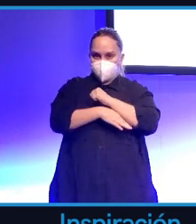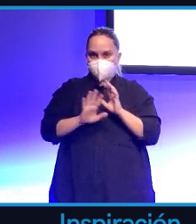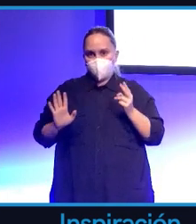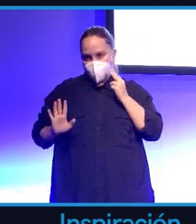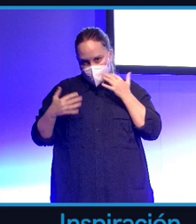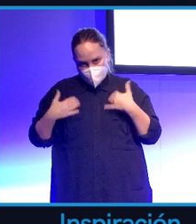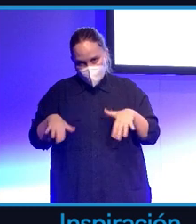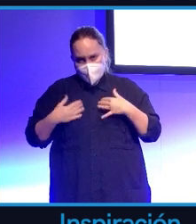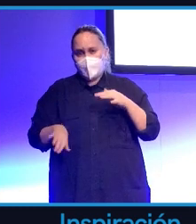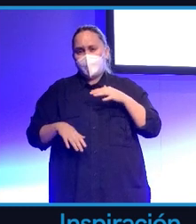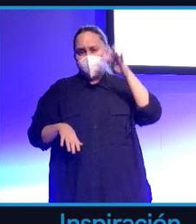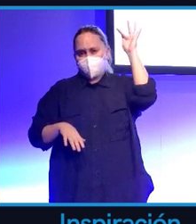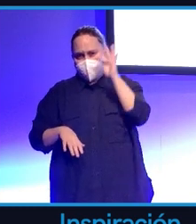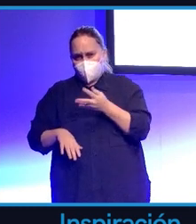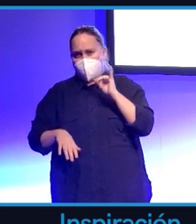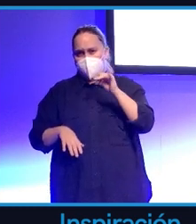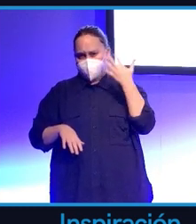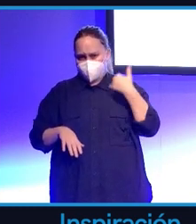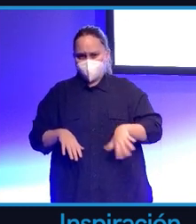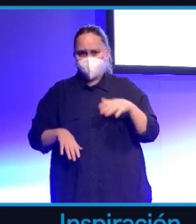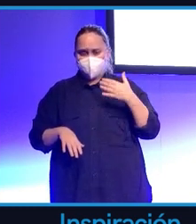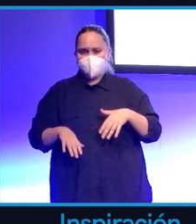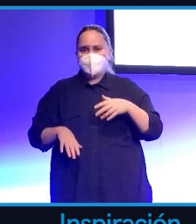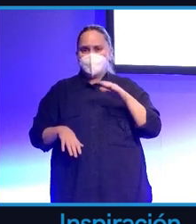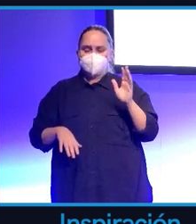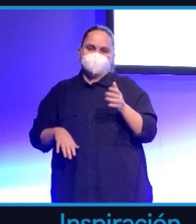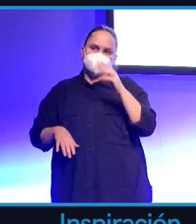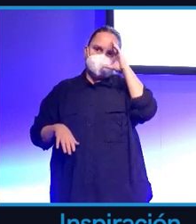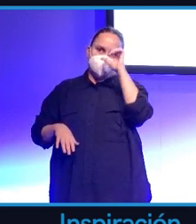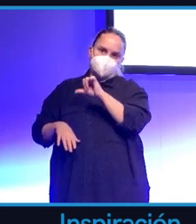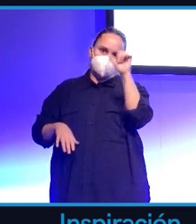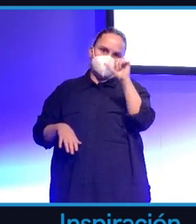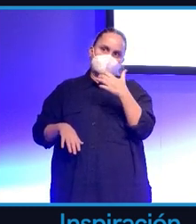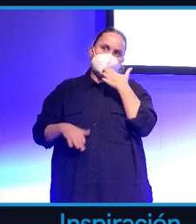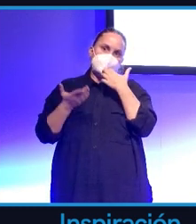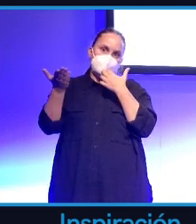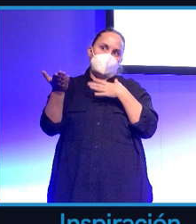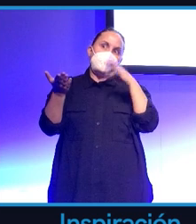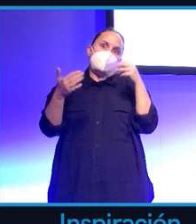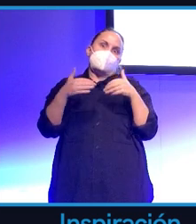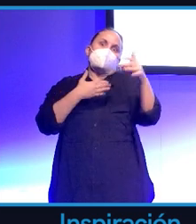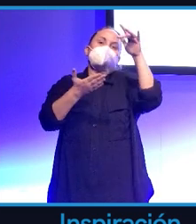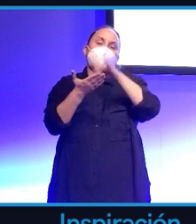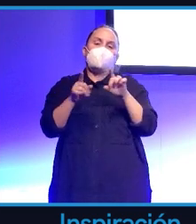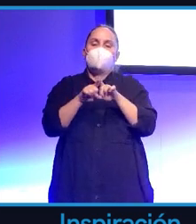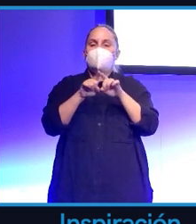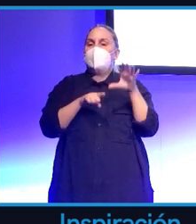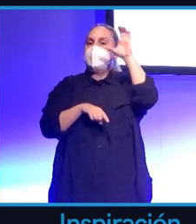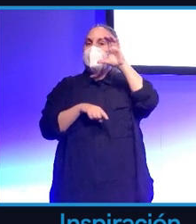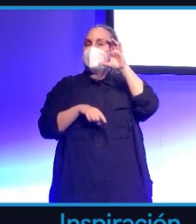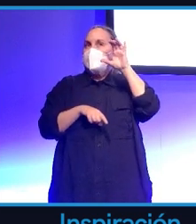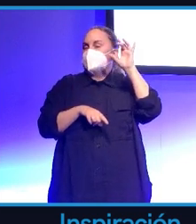y hay muchas películas que ponen ejemplos de cosas que podían pasar dentro de la ciencia ficción, pero